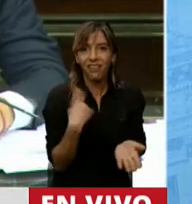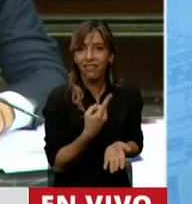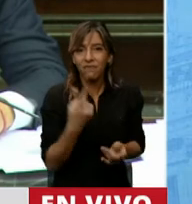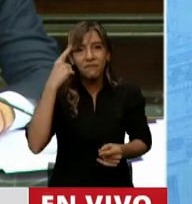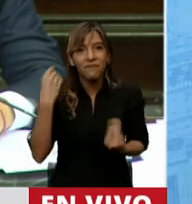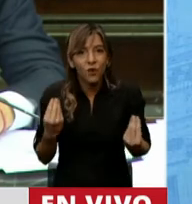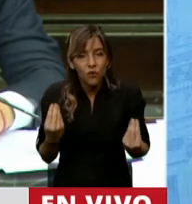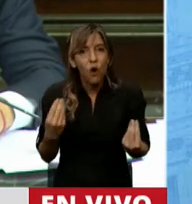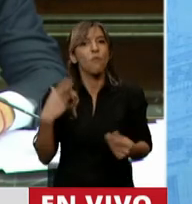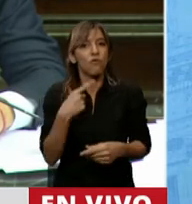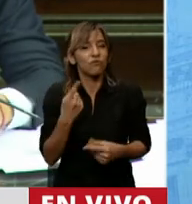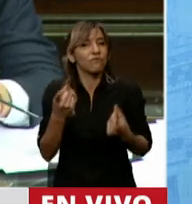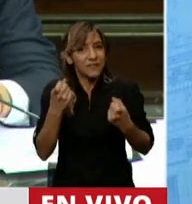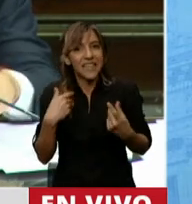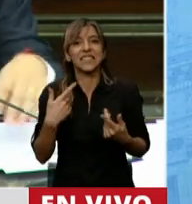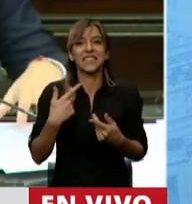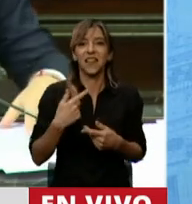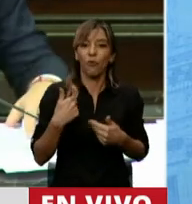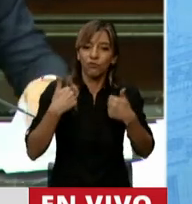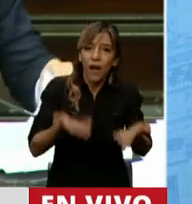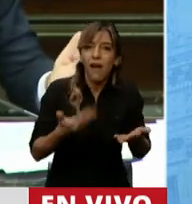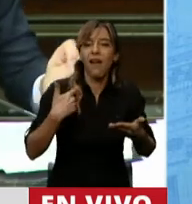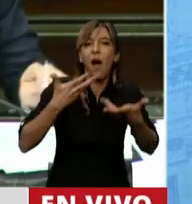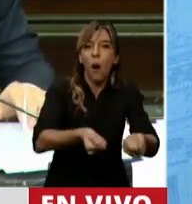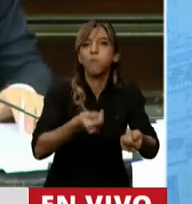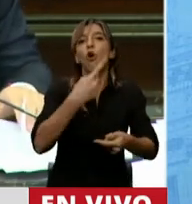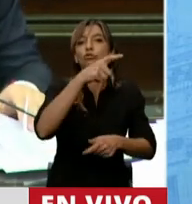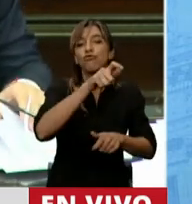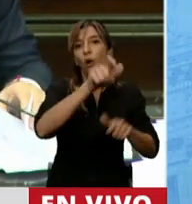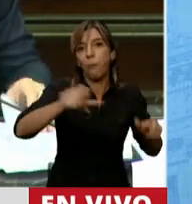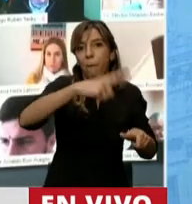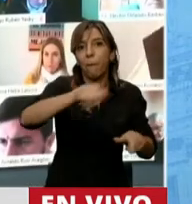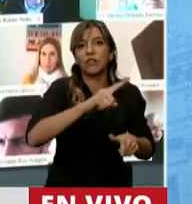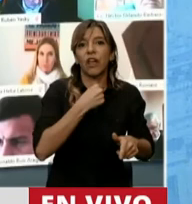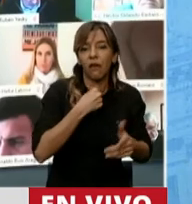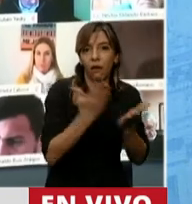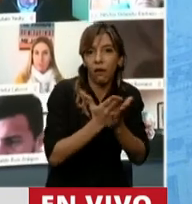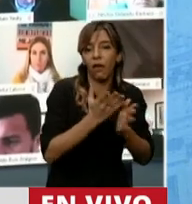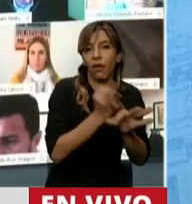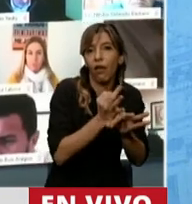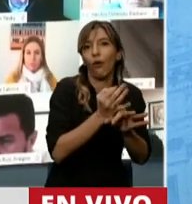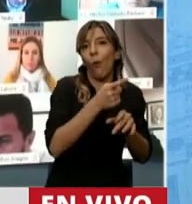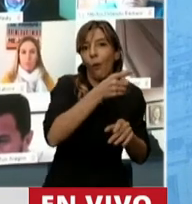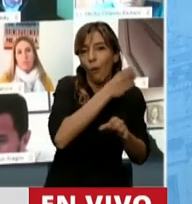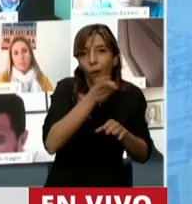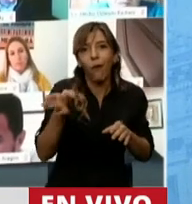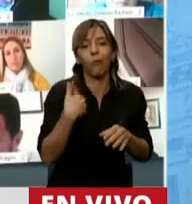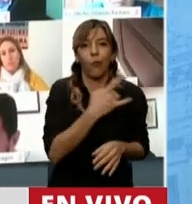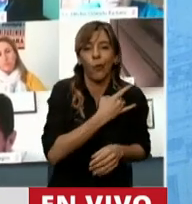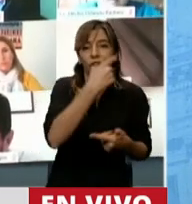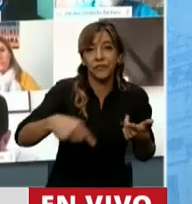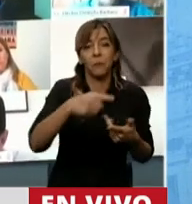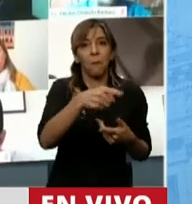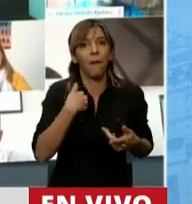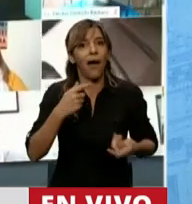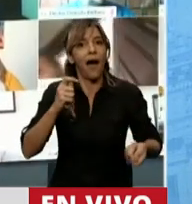contemplen el acompañamiento de las trayectorias, no solamente en los programas educativos, sino en todos los programas hoy administrados por el ANSES, para que pueda haber realmente un cambio en